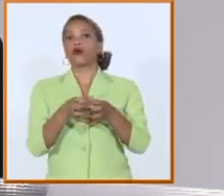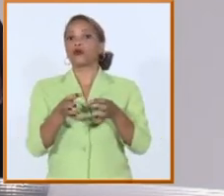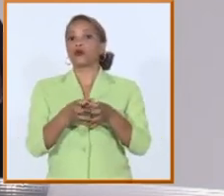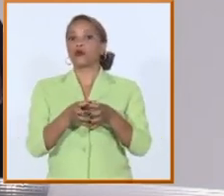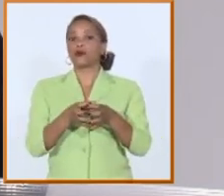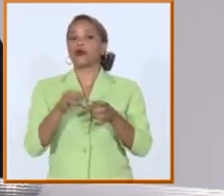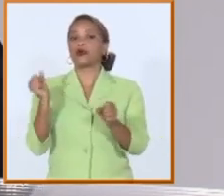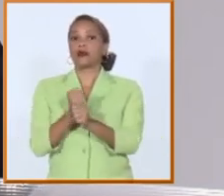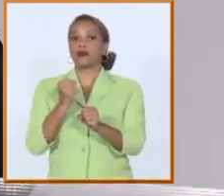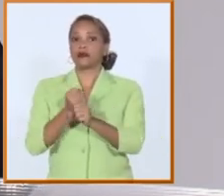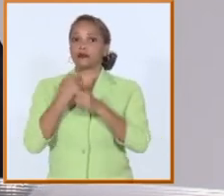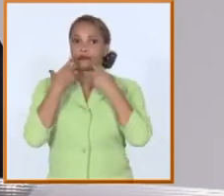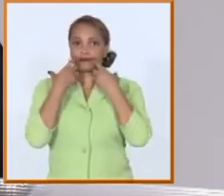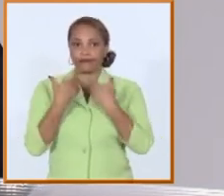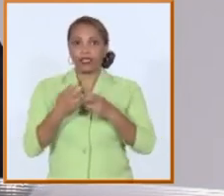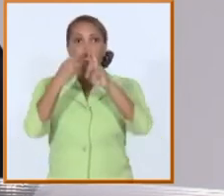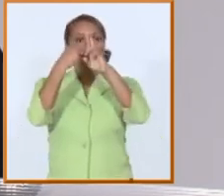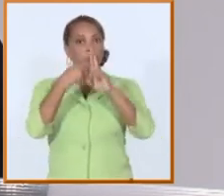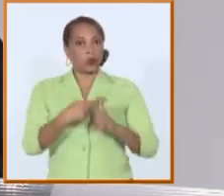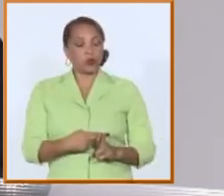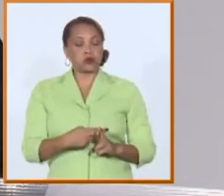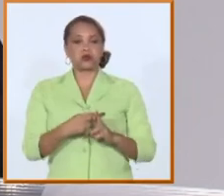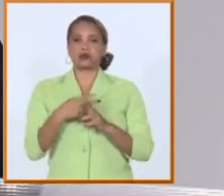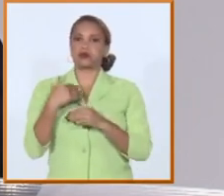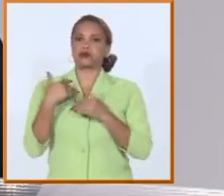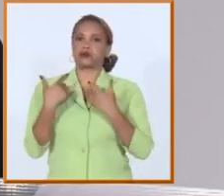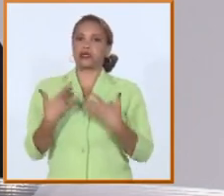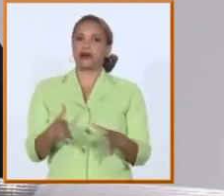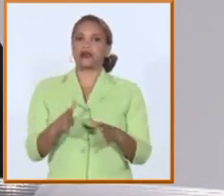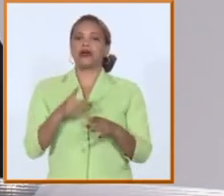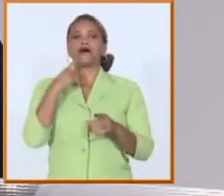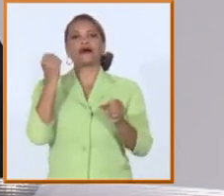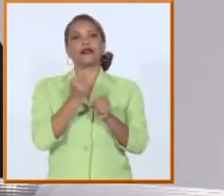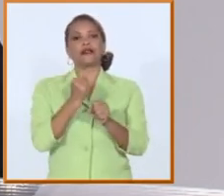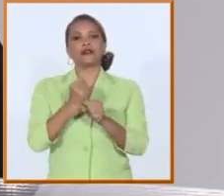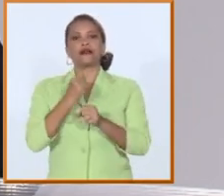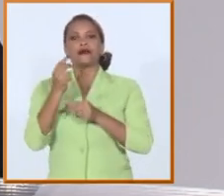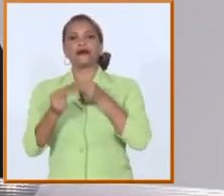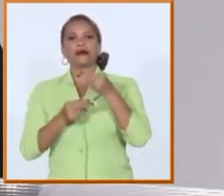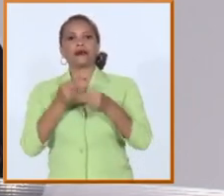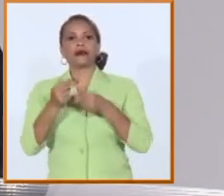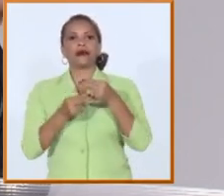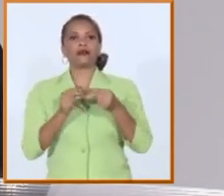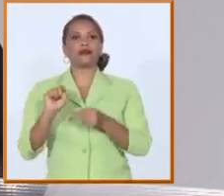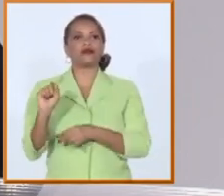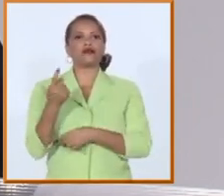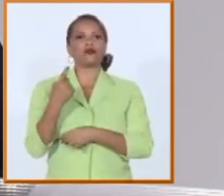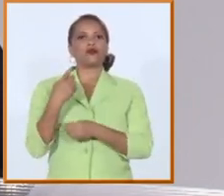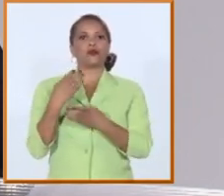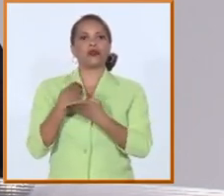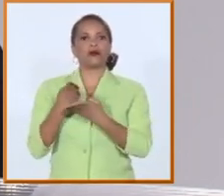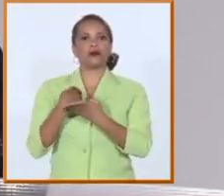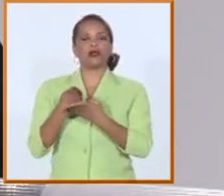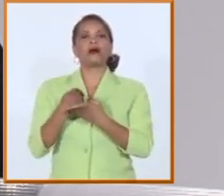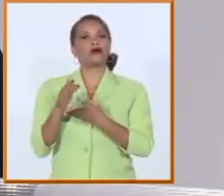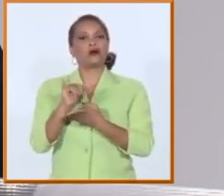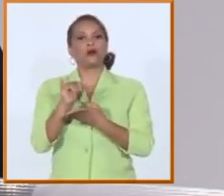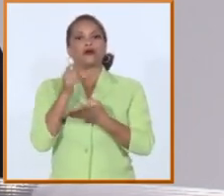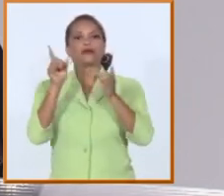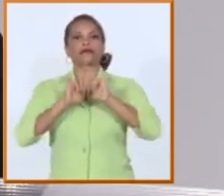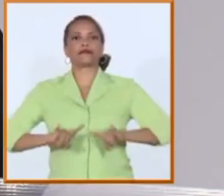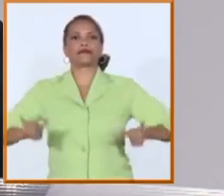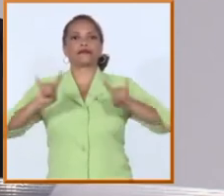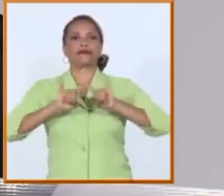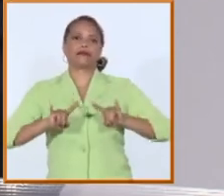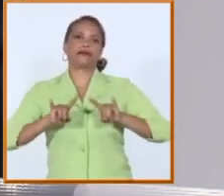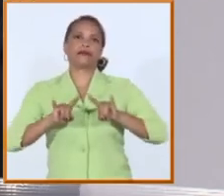la lista puede llegar a ser muy larga por la labor que desempeña no solo el organismo sino la universidad cubana en general voy